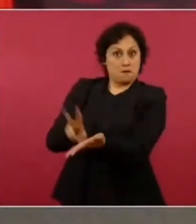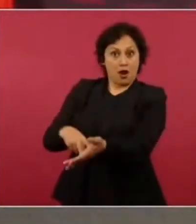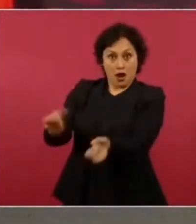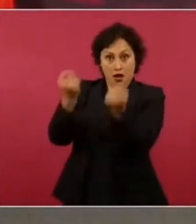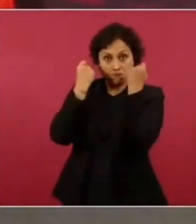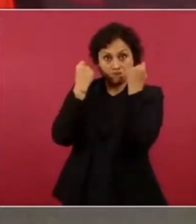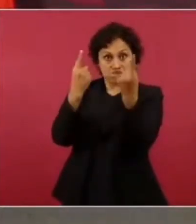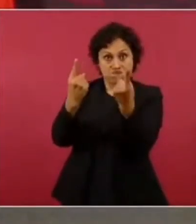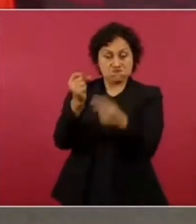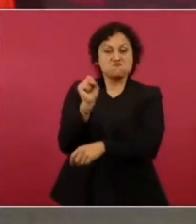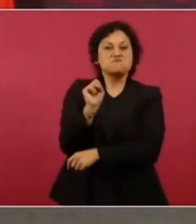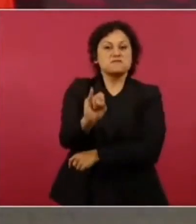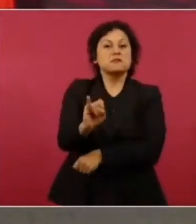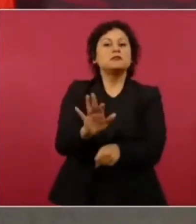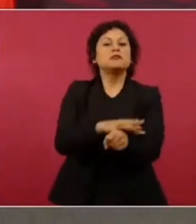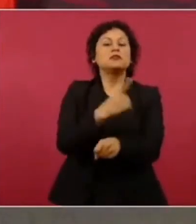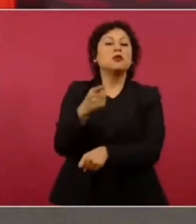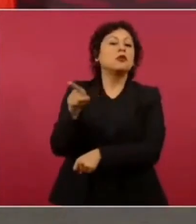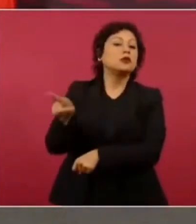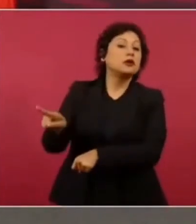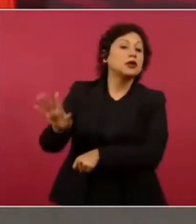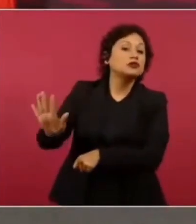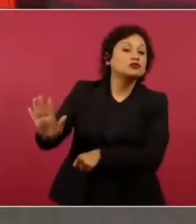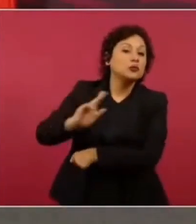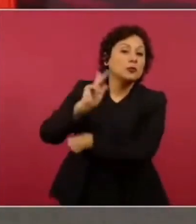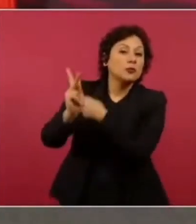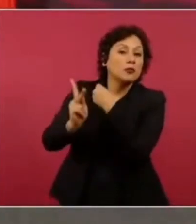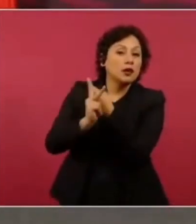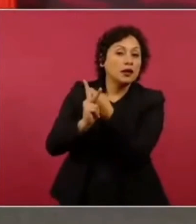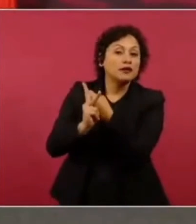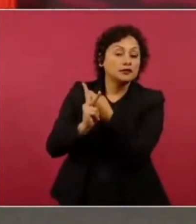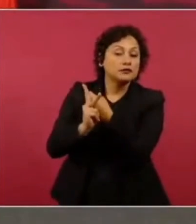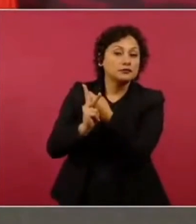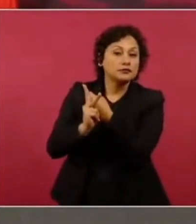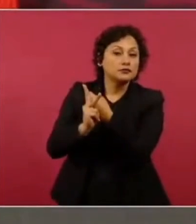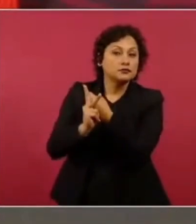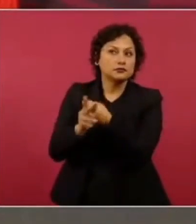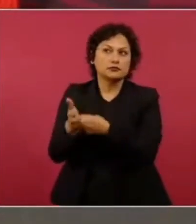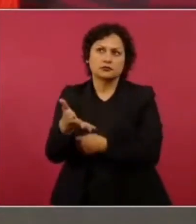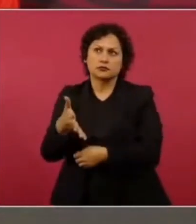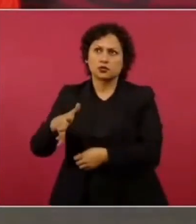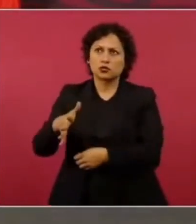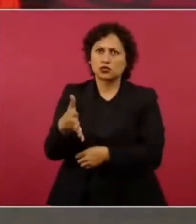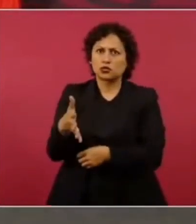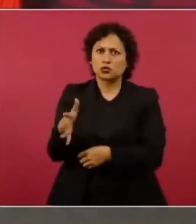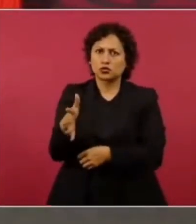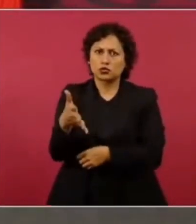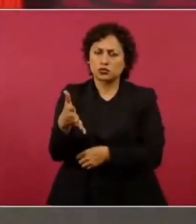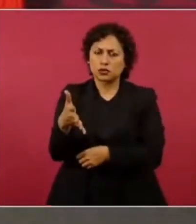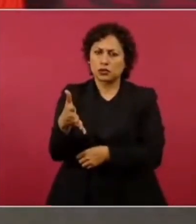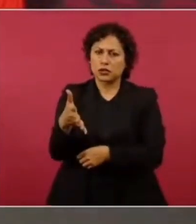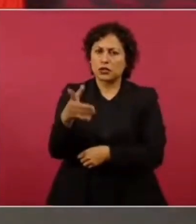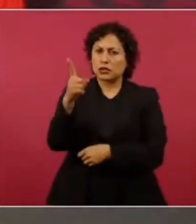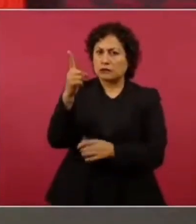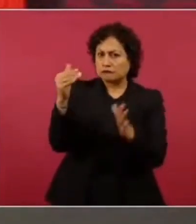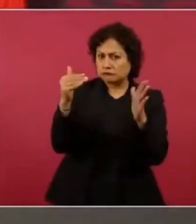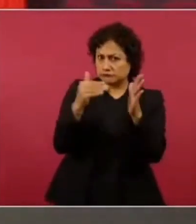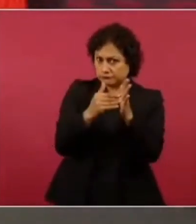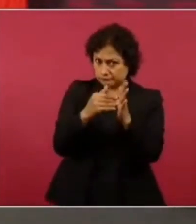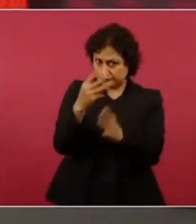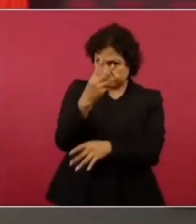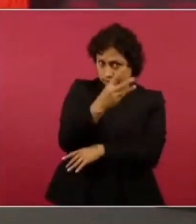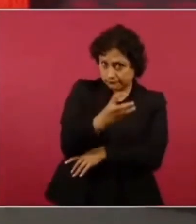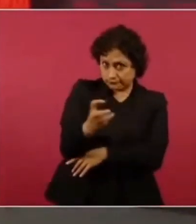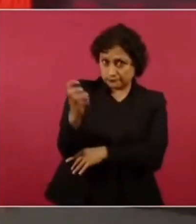un país pues como de mil trescientos